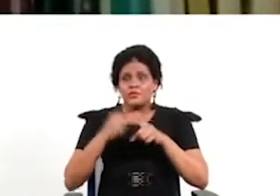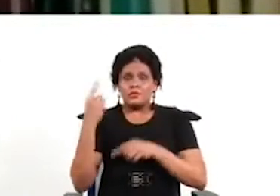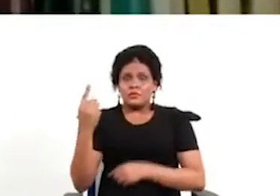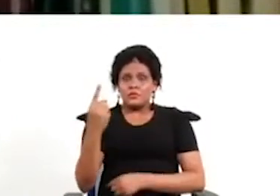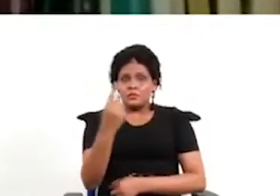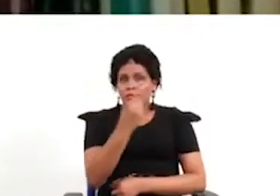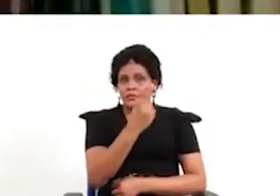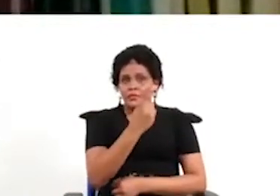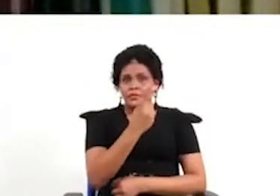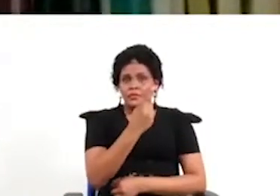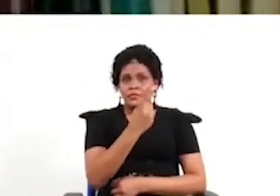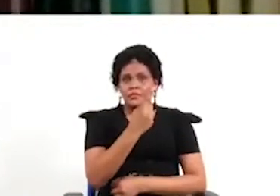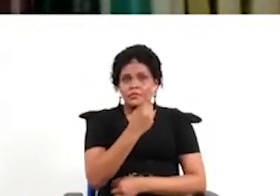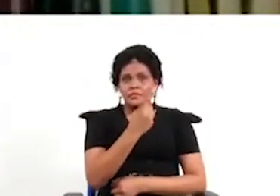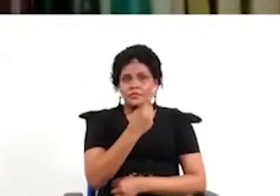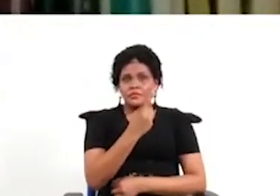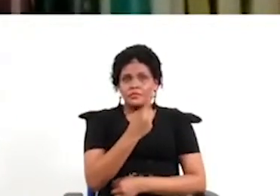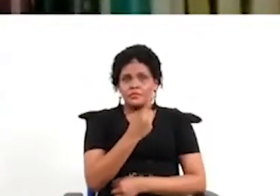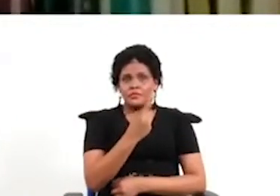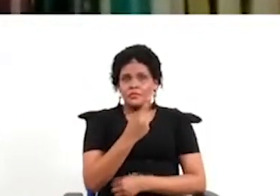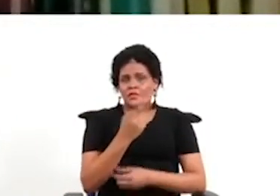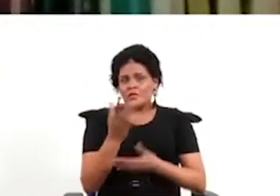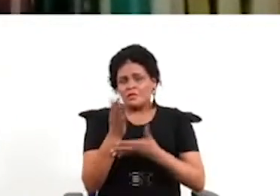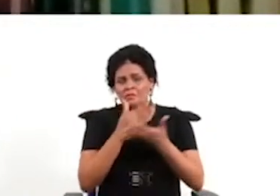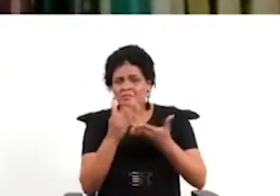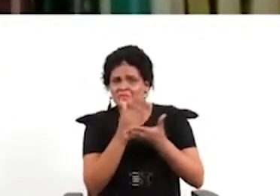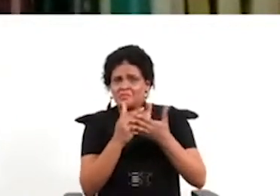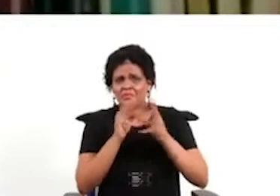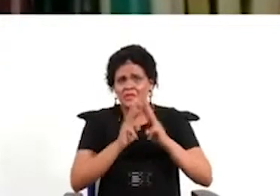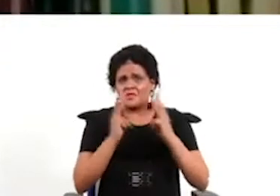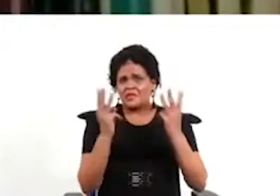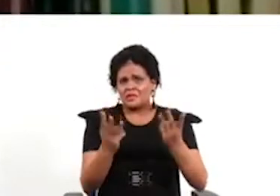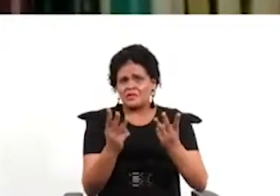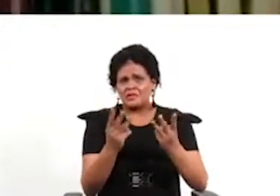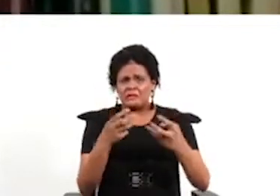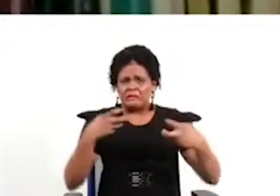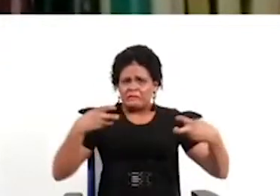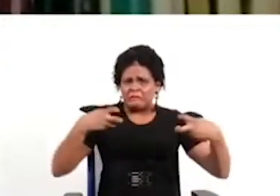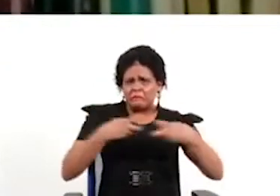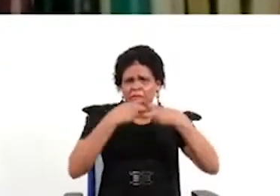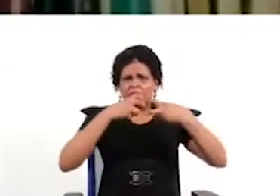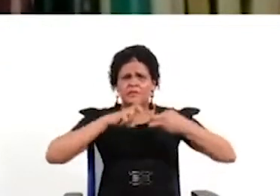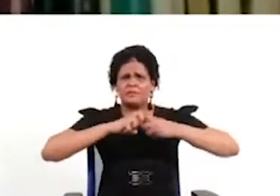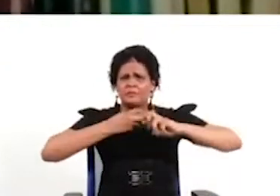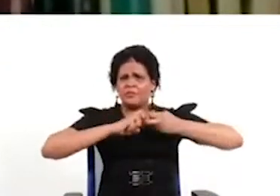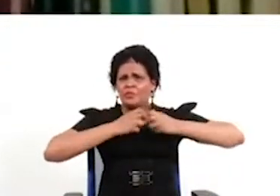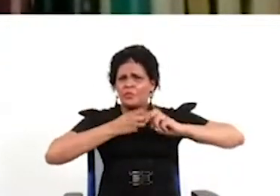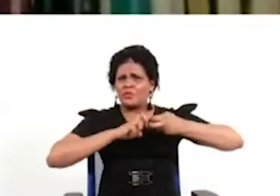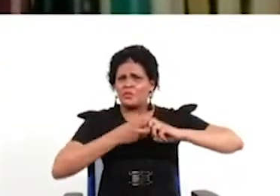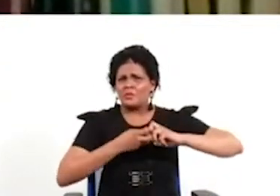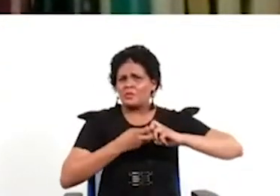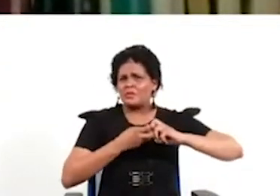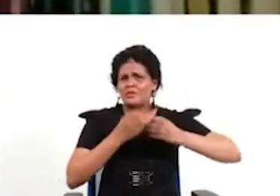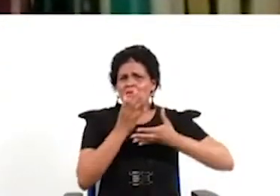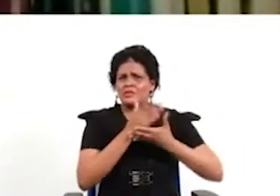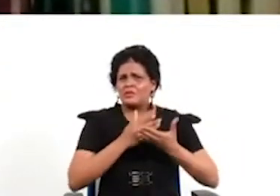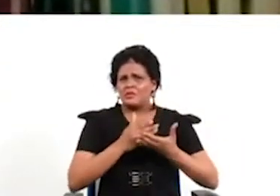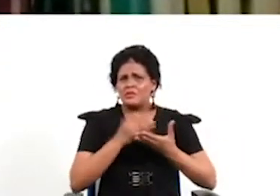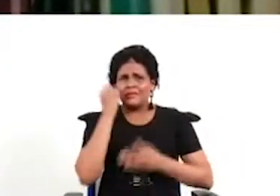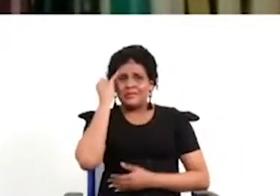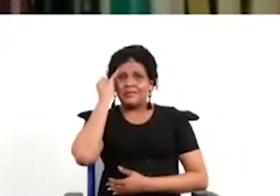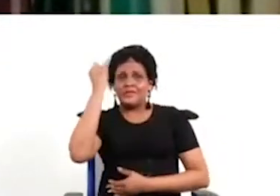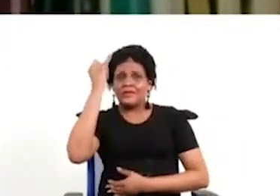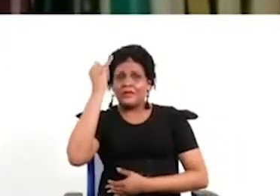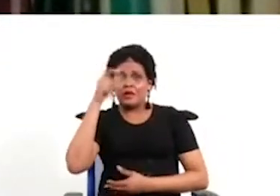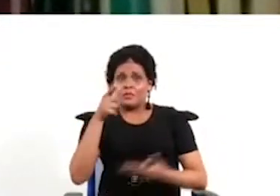y de hecho la etapa educativa de algún modo el conflicto que plantea es el